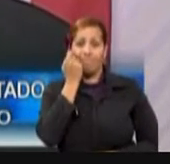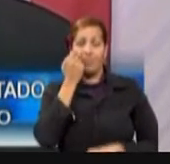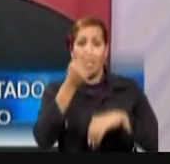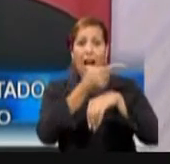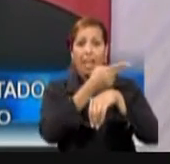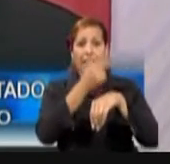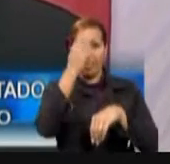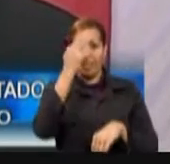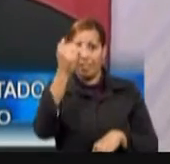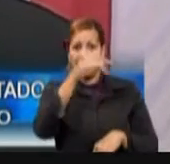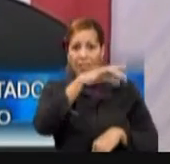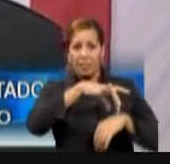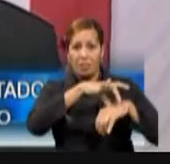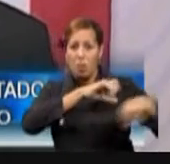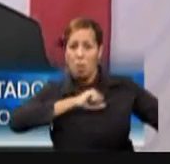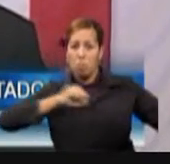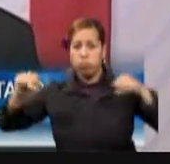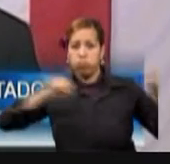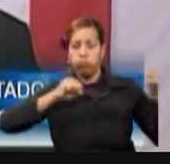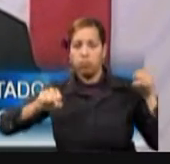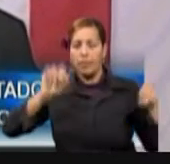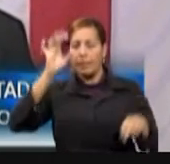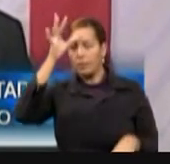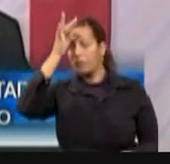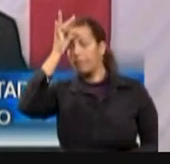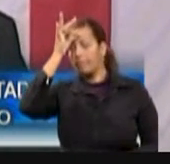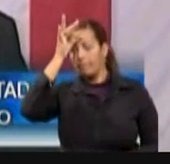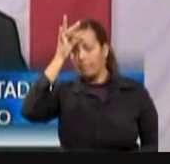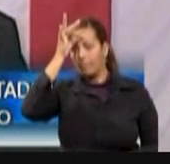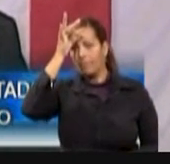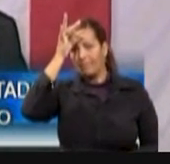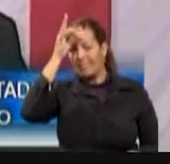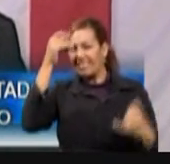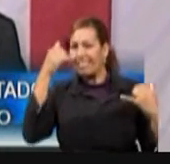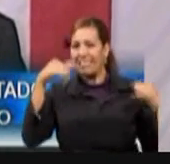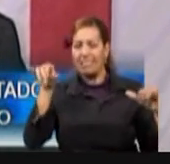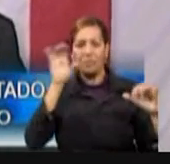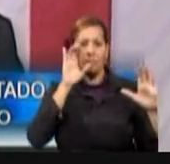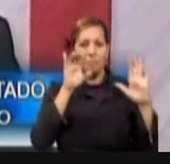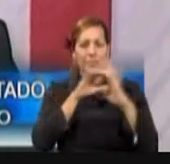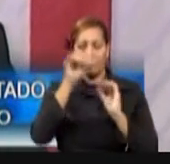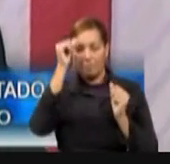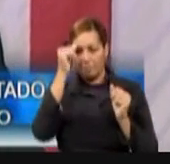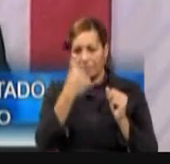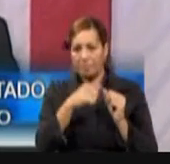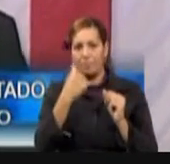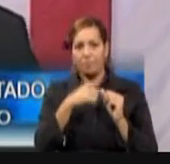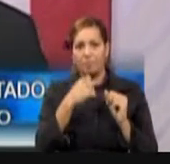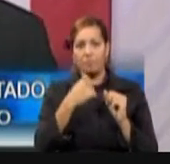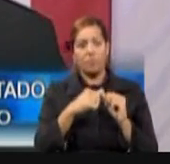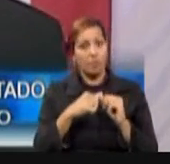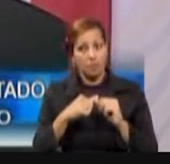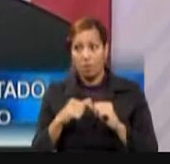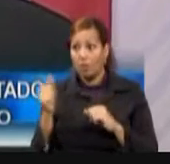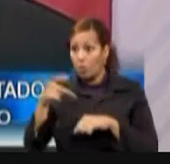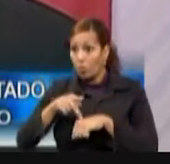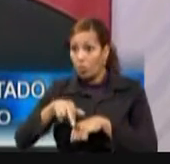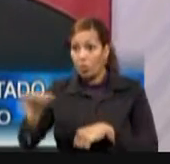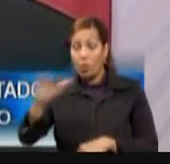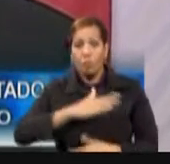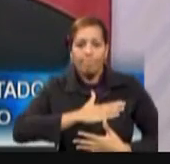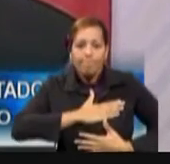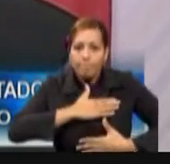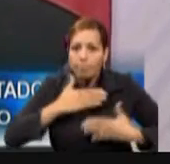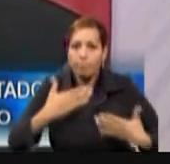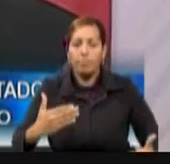en Haití quedará para siempre grabada en nuestro recuerdo y en nuestro corazón. Como es su costumbre, nuestro pueblo se ha volcado en ayudar a